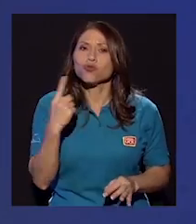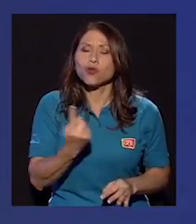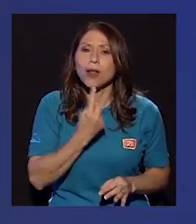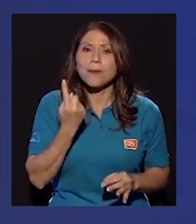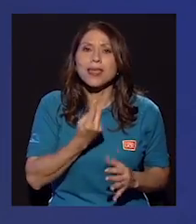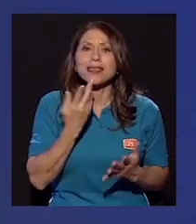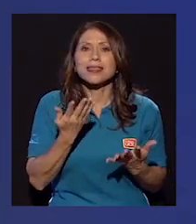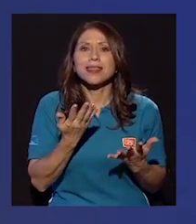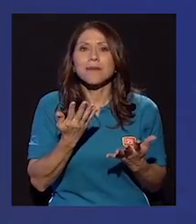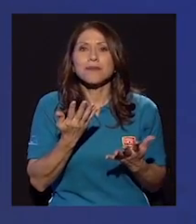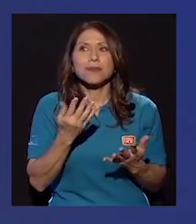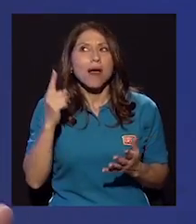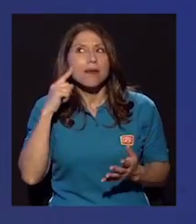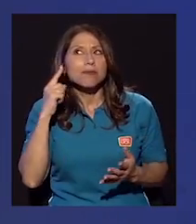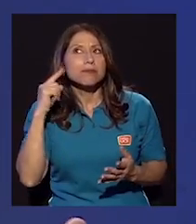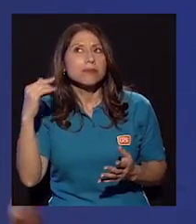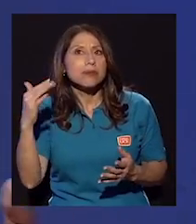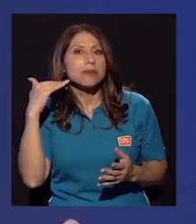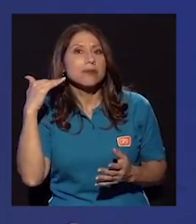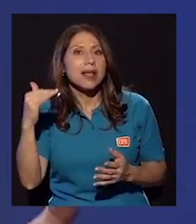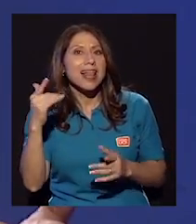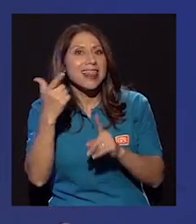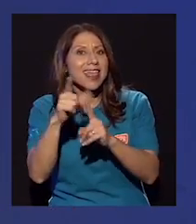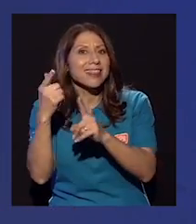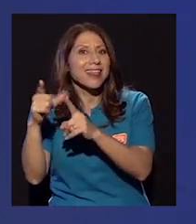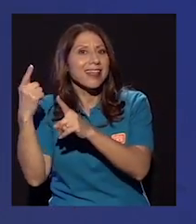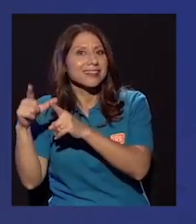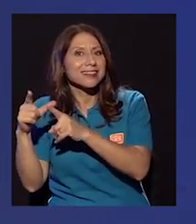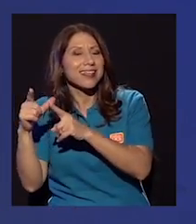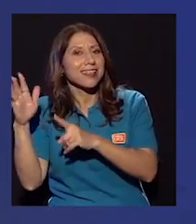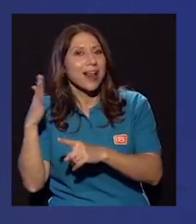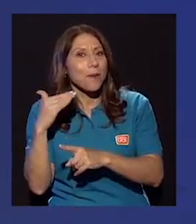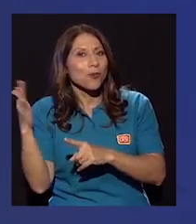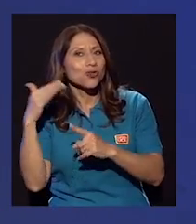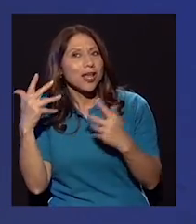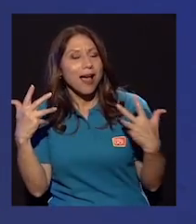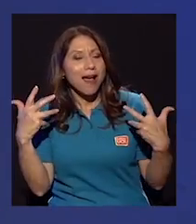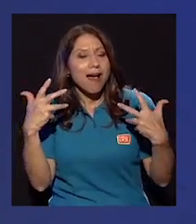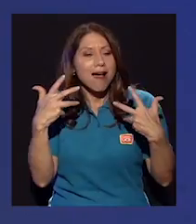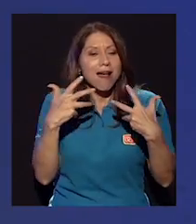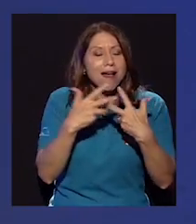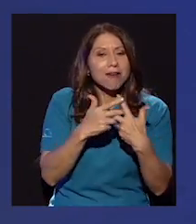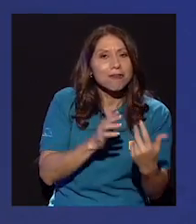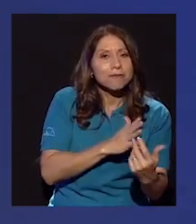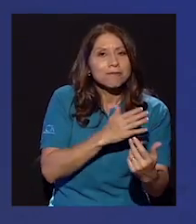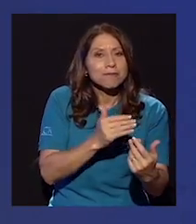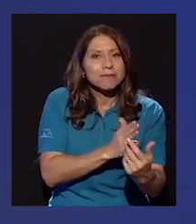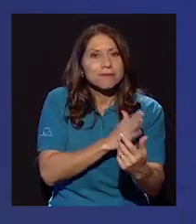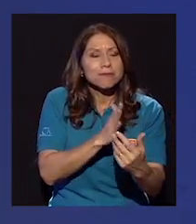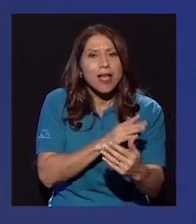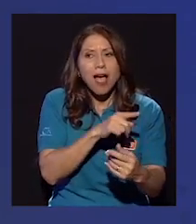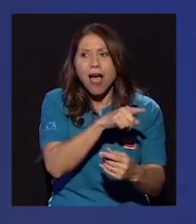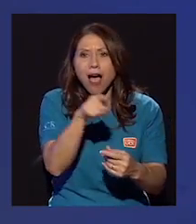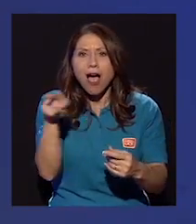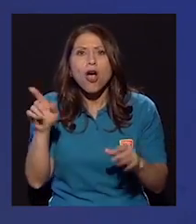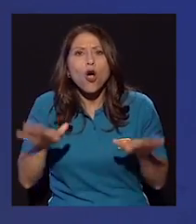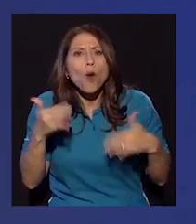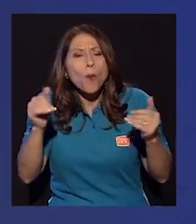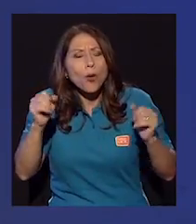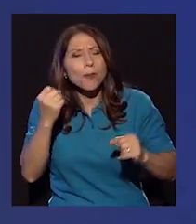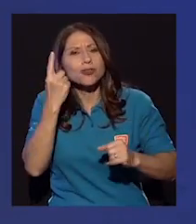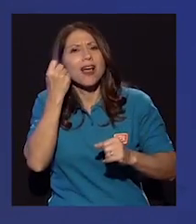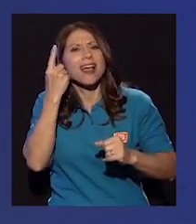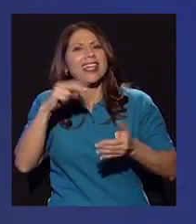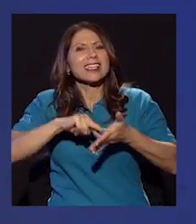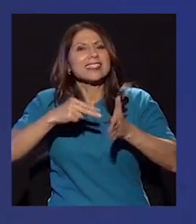las letras de las músicas que van acompañadas obviamente de una tonalidad, de un esquema de melodía que significan la gente y que también al final